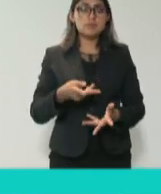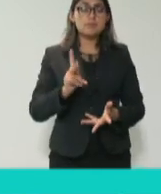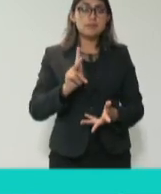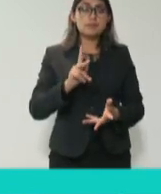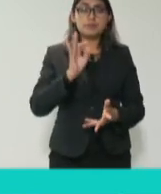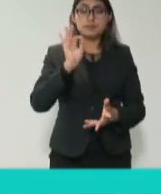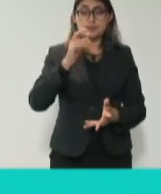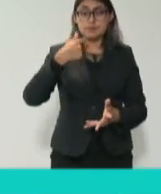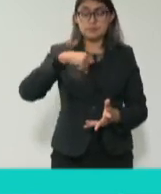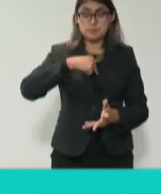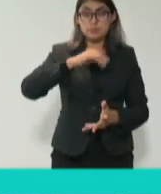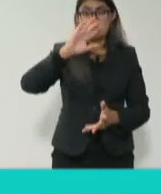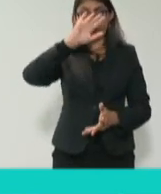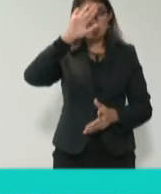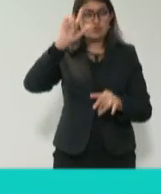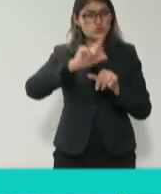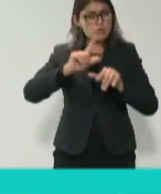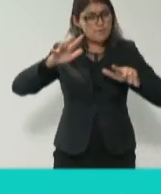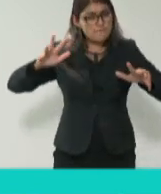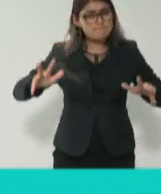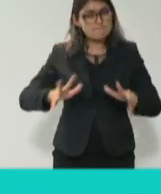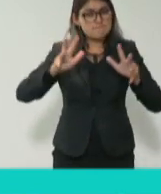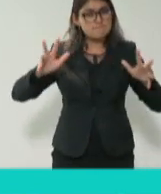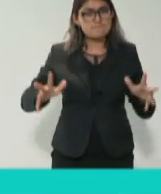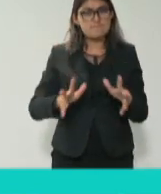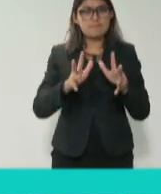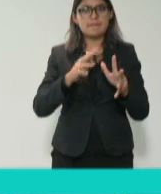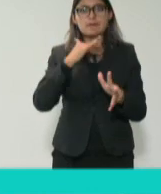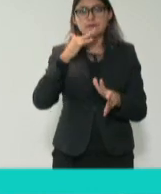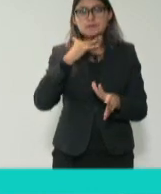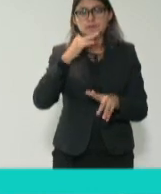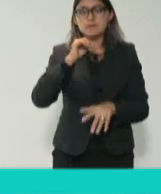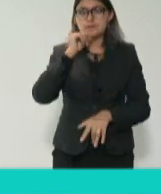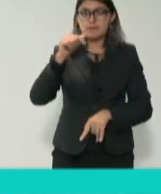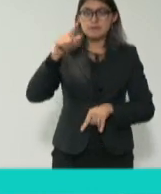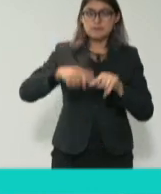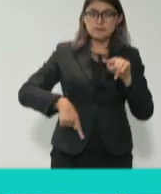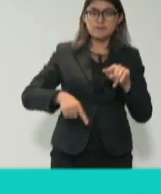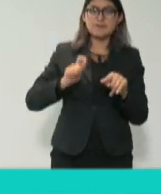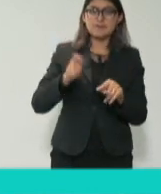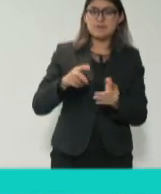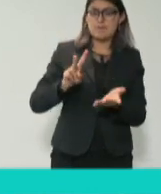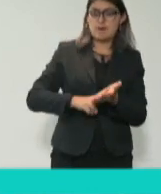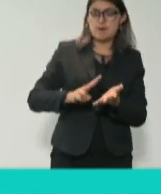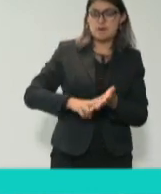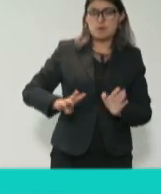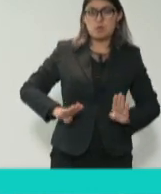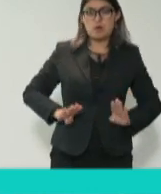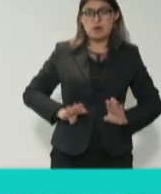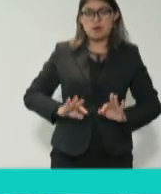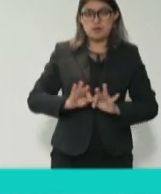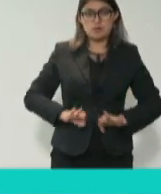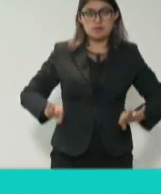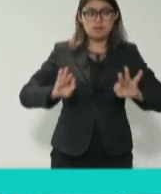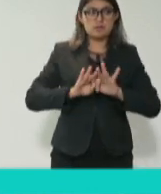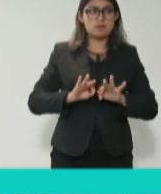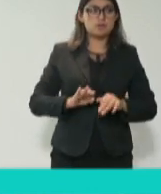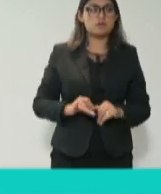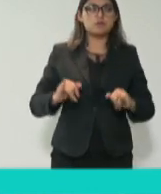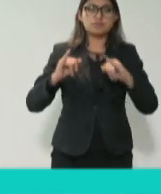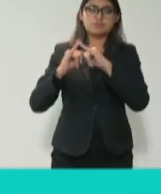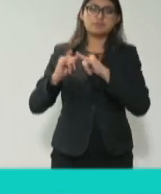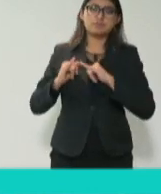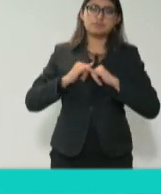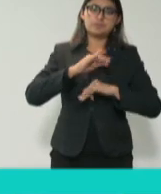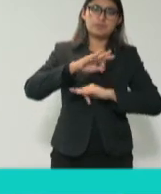son los valores y practicar esos valores dentro del servicio que estamos haciendo en cada una de las instituciones.